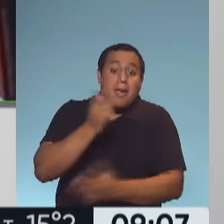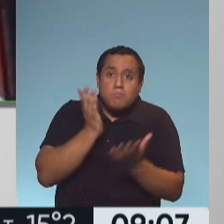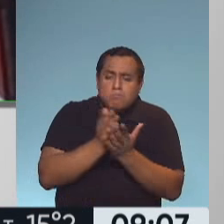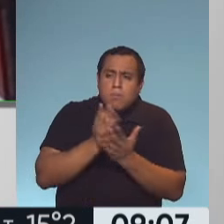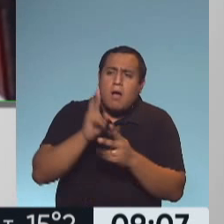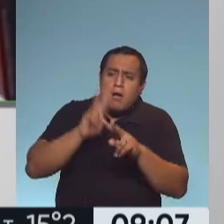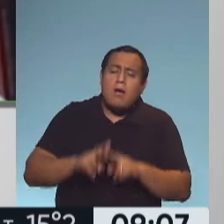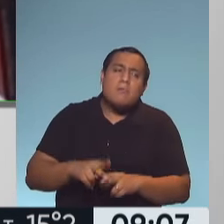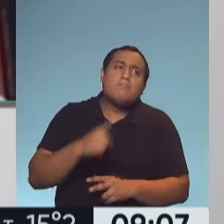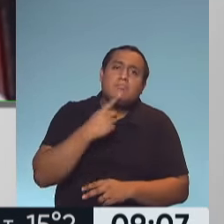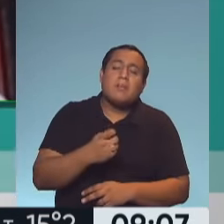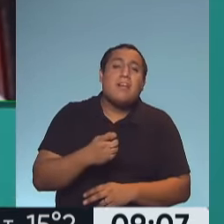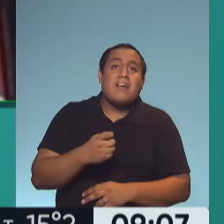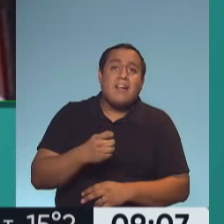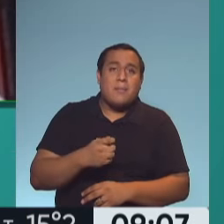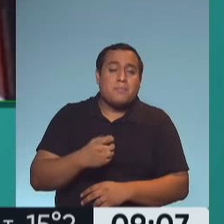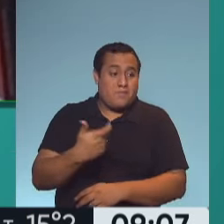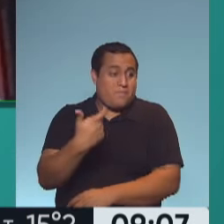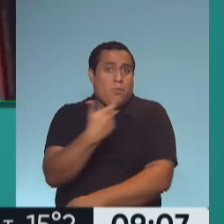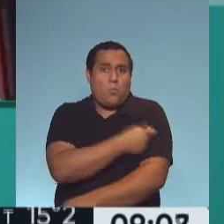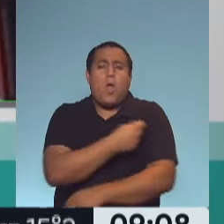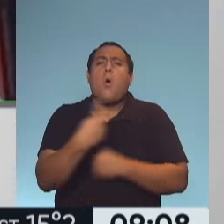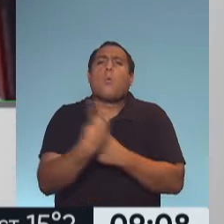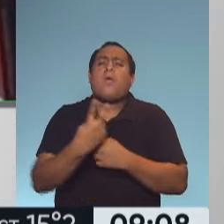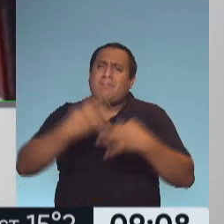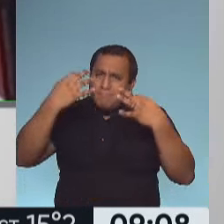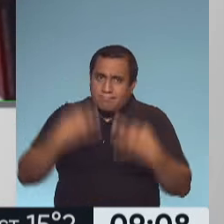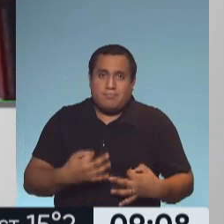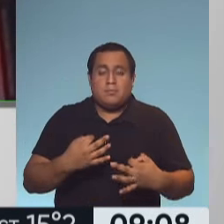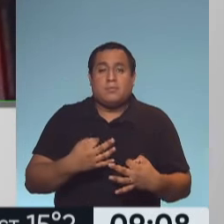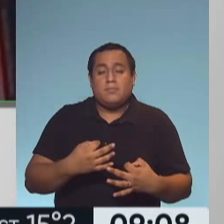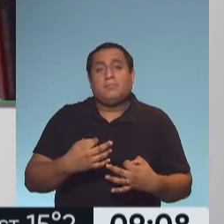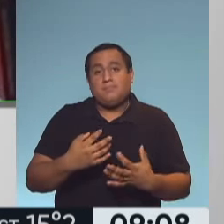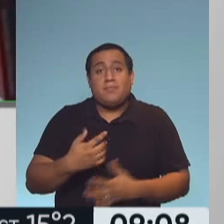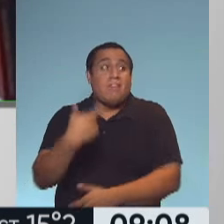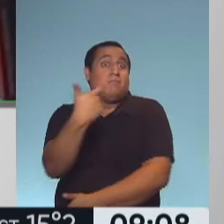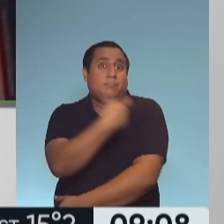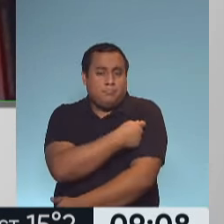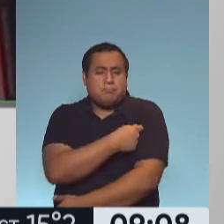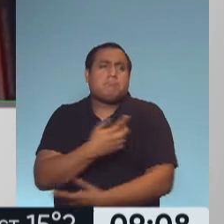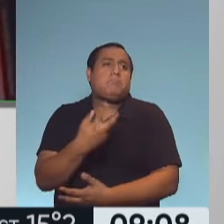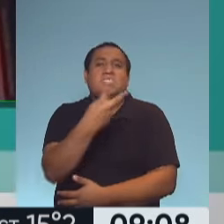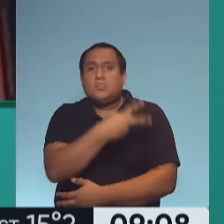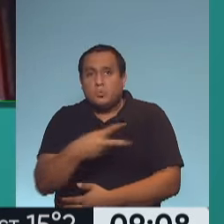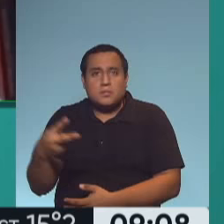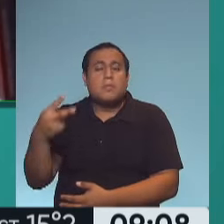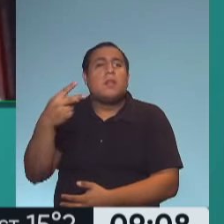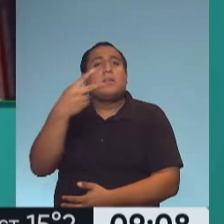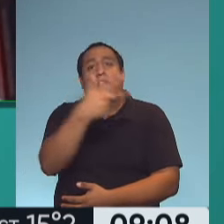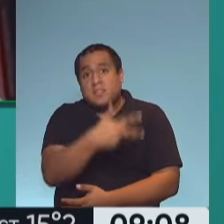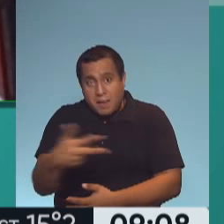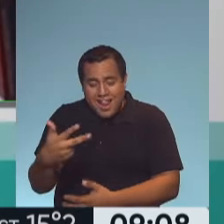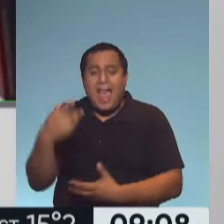la mayoría de la protección empieza a partir de la segunda y la tercera semana, que es el momento que las personas empiezan a hacer